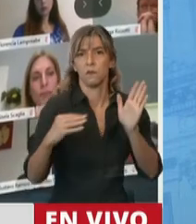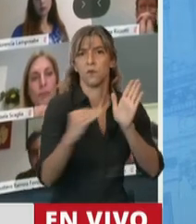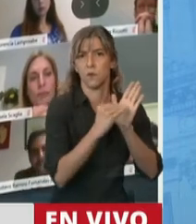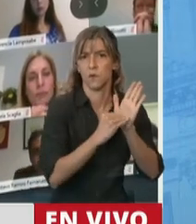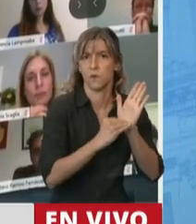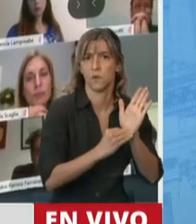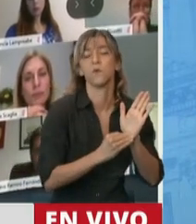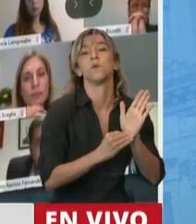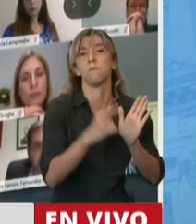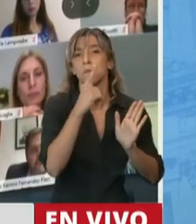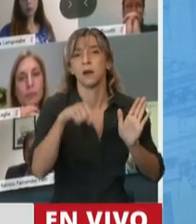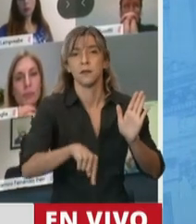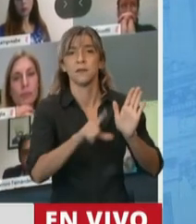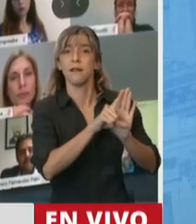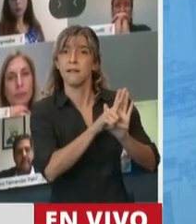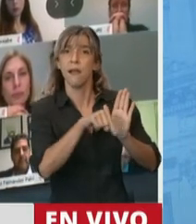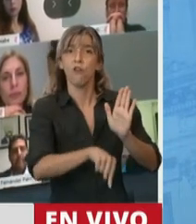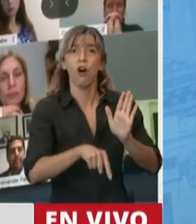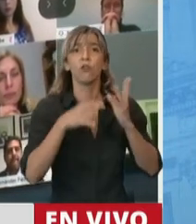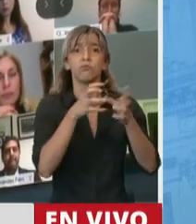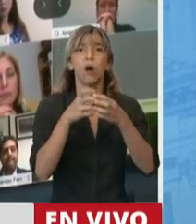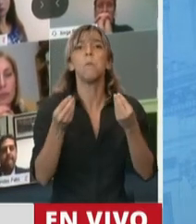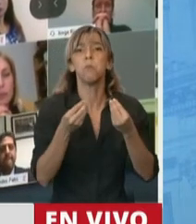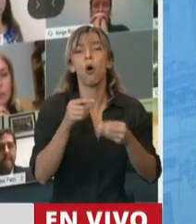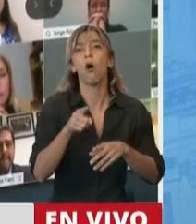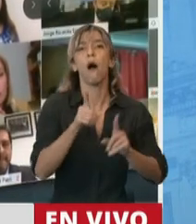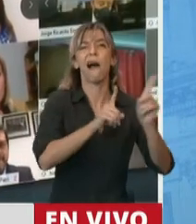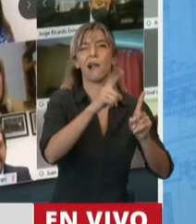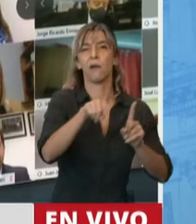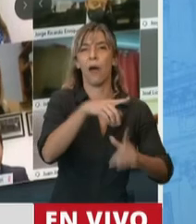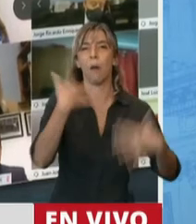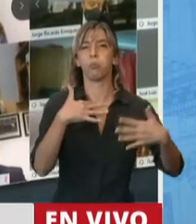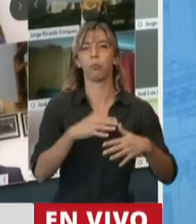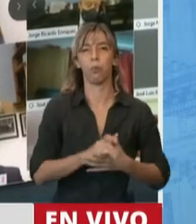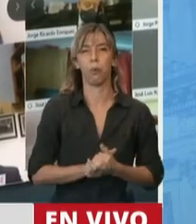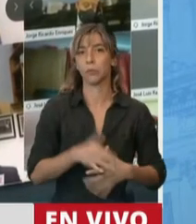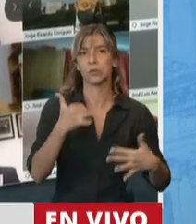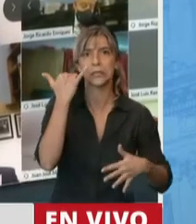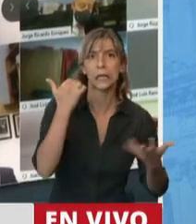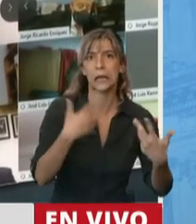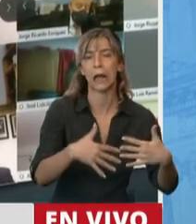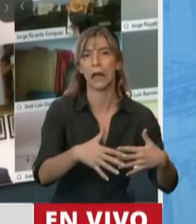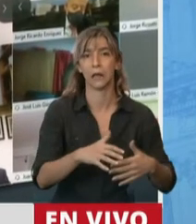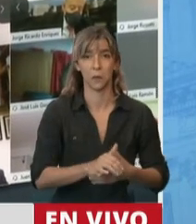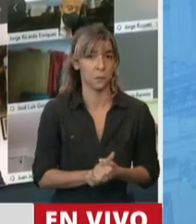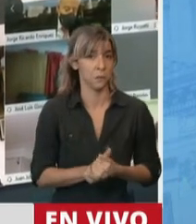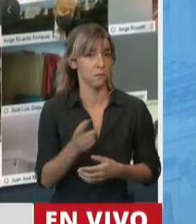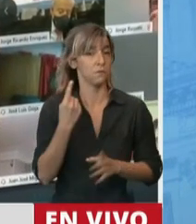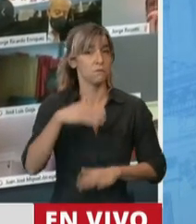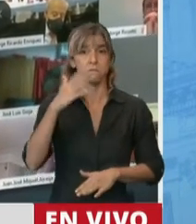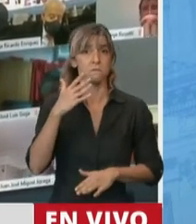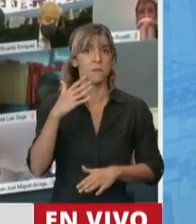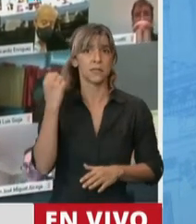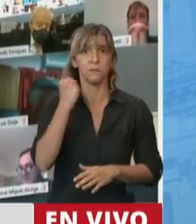alguien y no por la necesidad que esta ley tiene para nuestros trabajadores. De hecho, la vamos a comenzar a